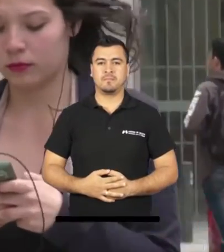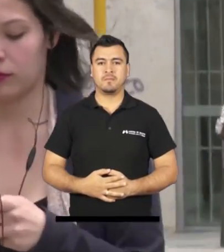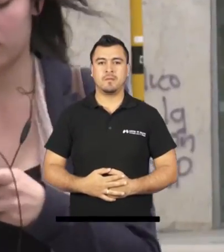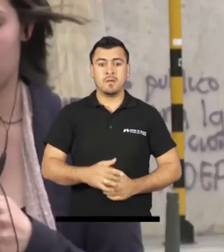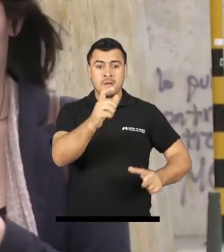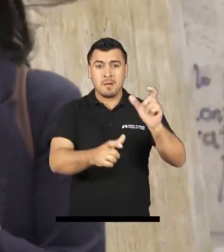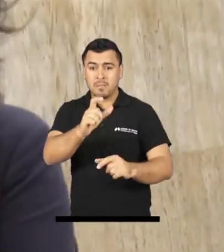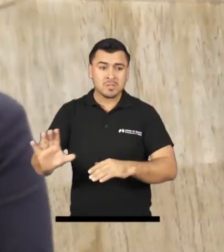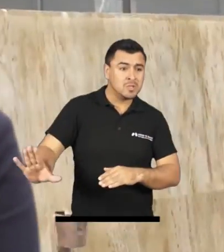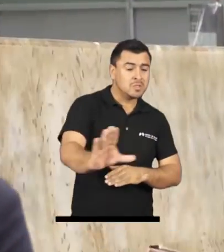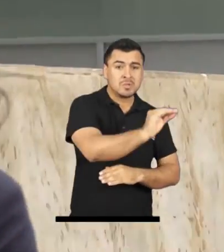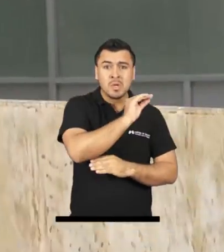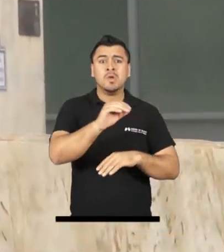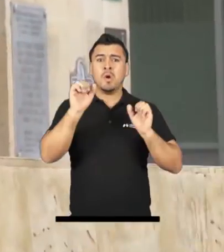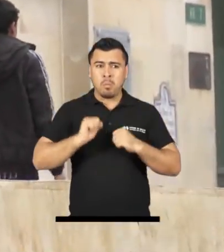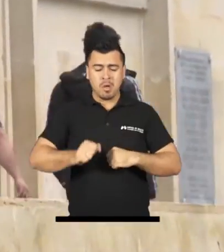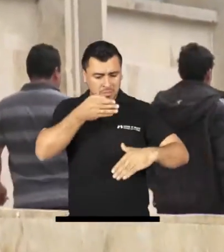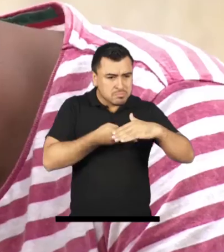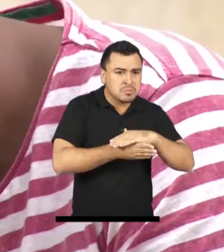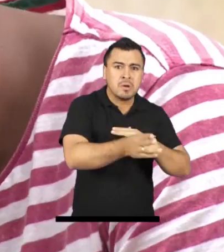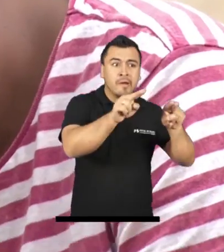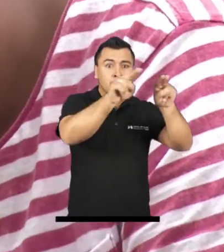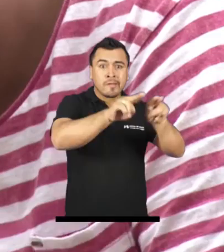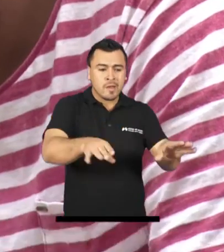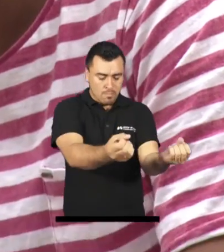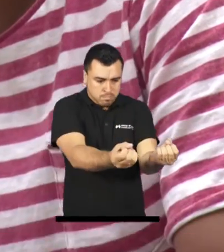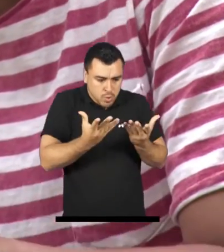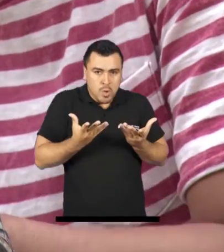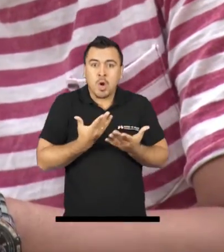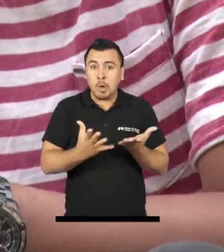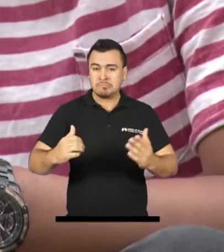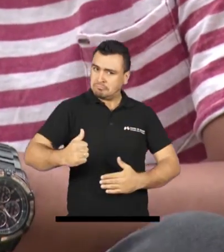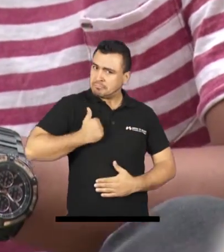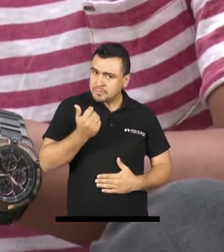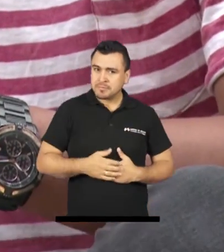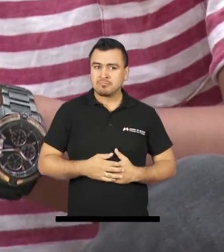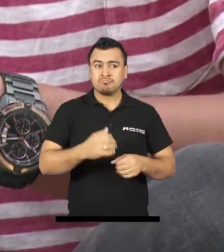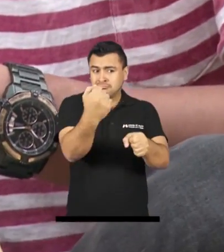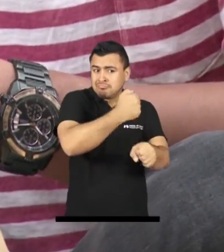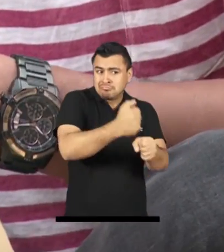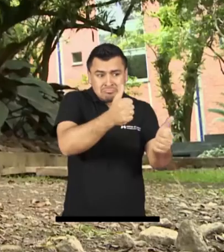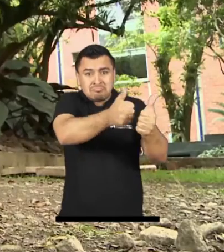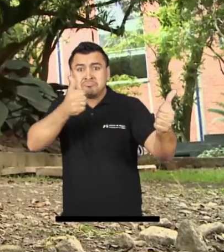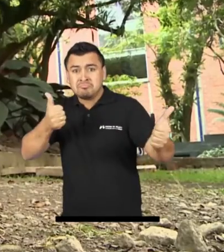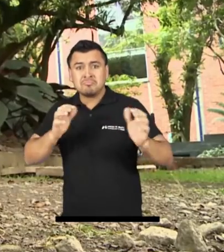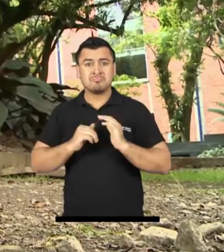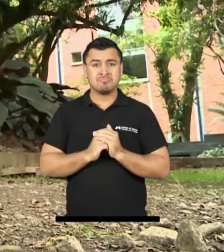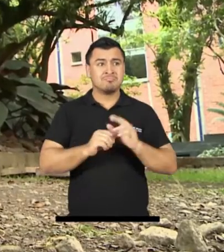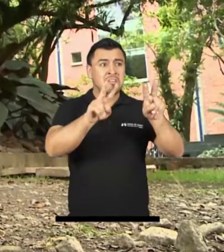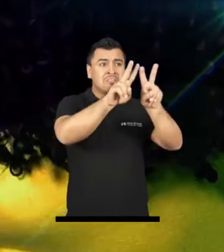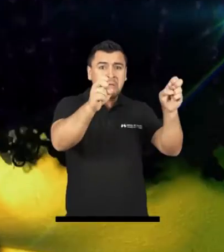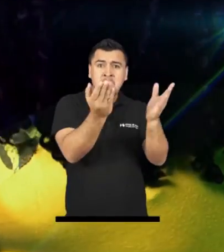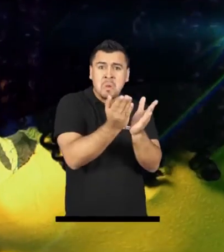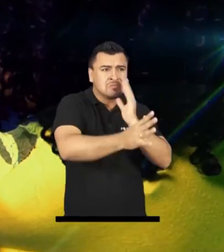Para que los ciudadanos disfruten de las amplias posibilidades que brinda Internet, podremos teletrabajar, acceder a